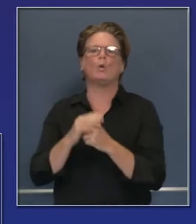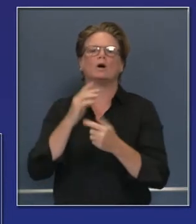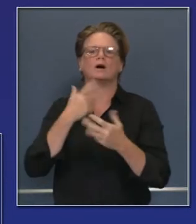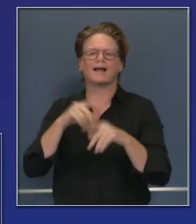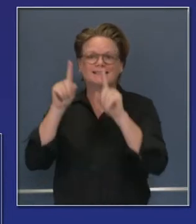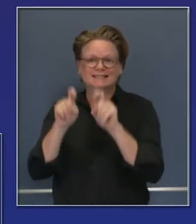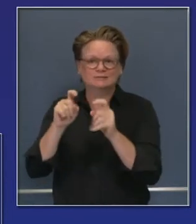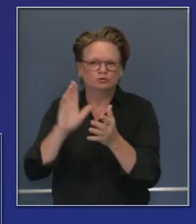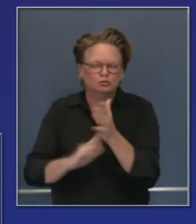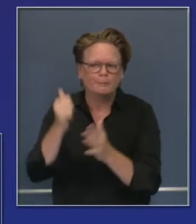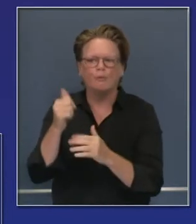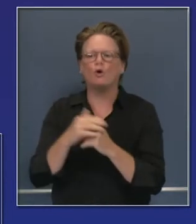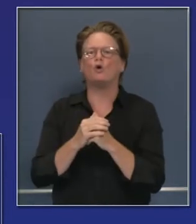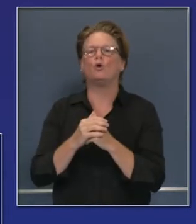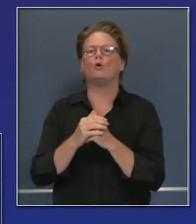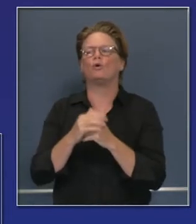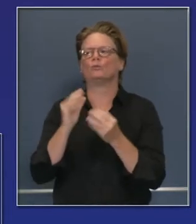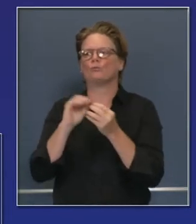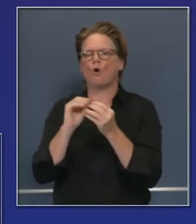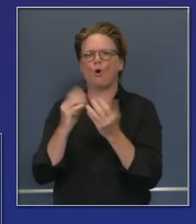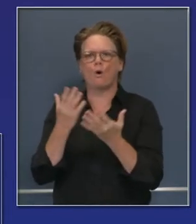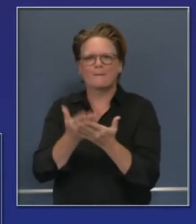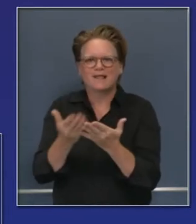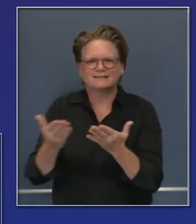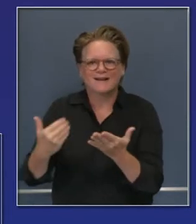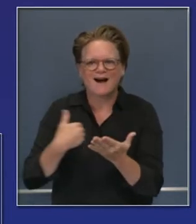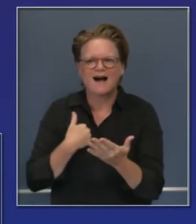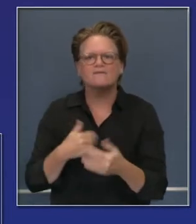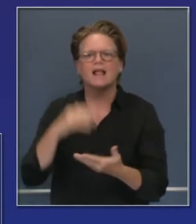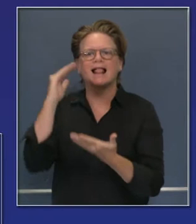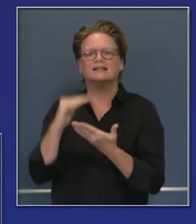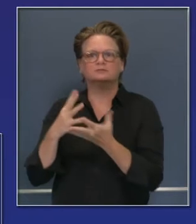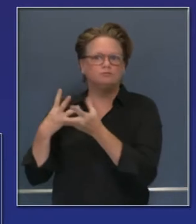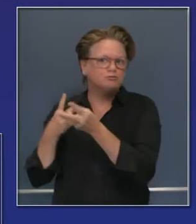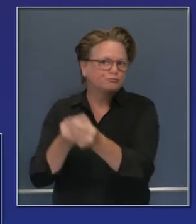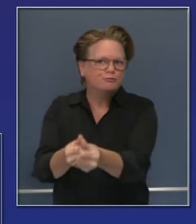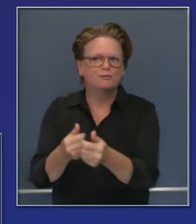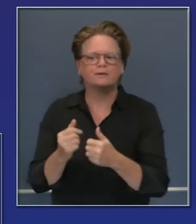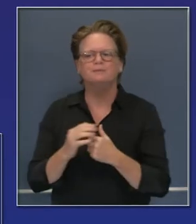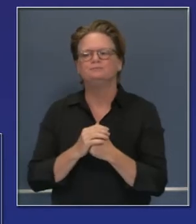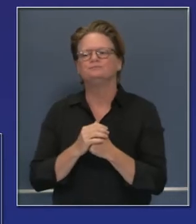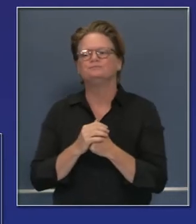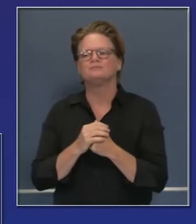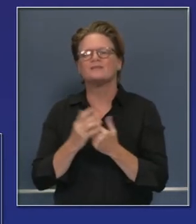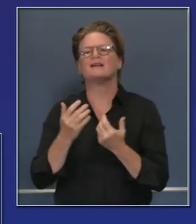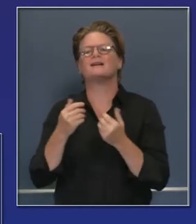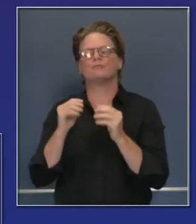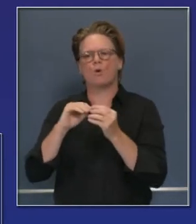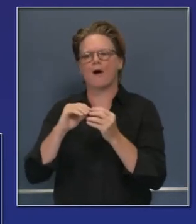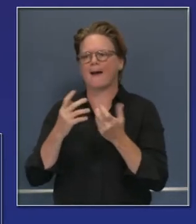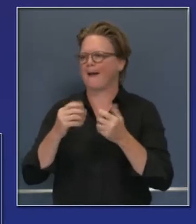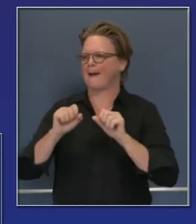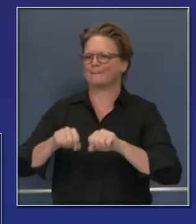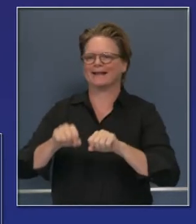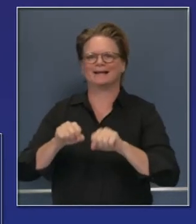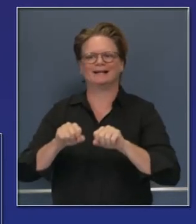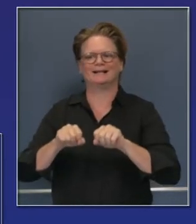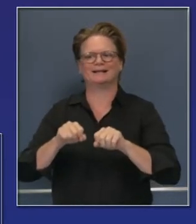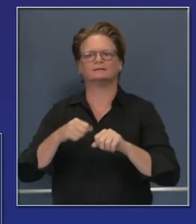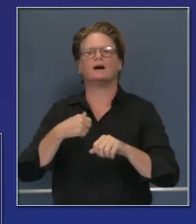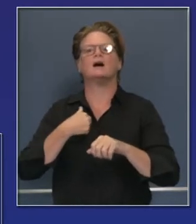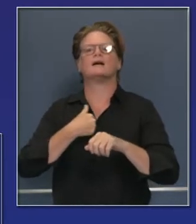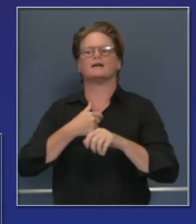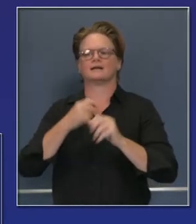más pruebas a más personas en el estado y en todo el país. Con eso seremos capaces de usar ese mercado y esa escala creciente para poder